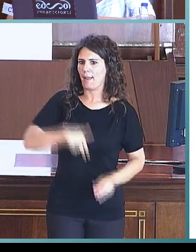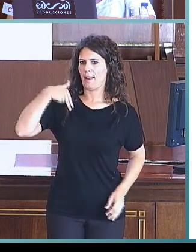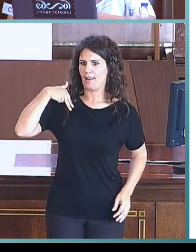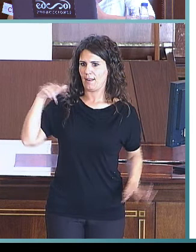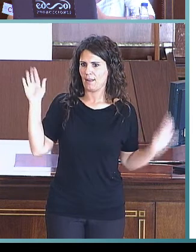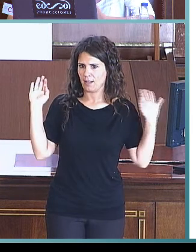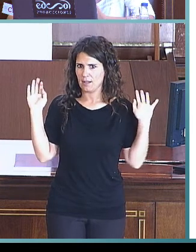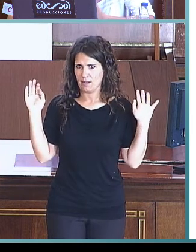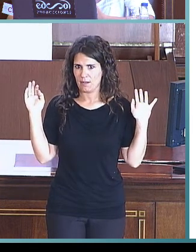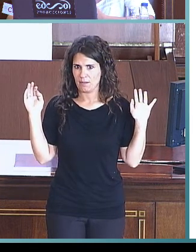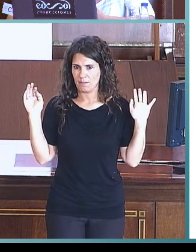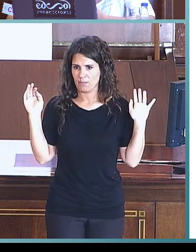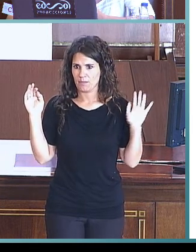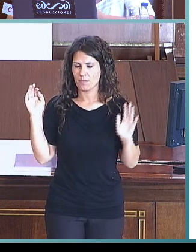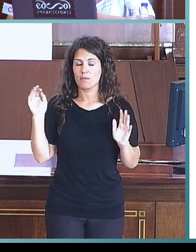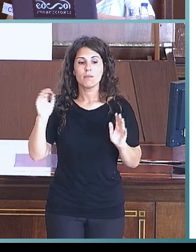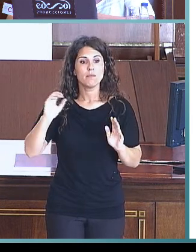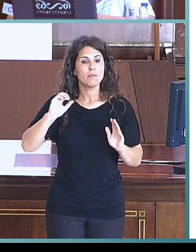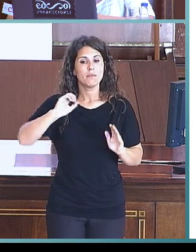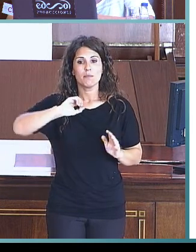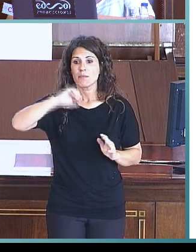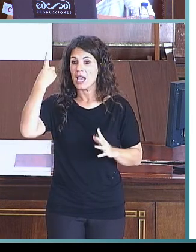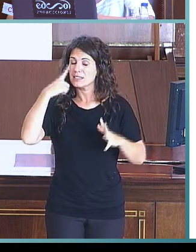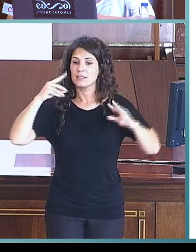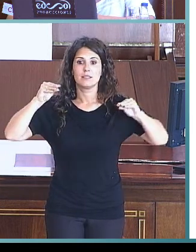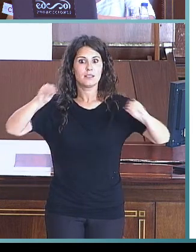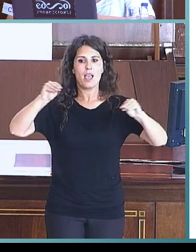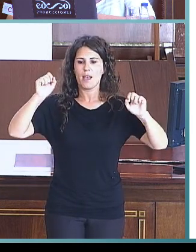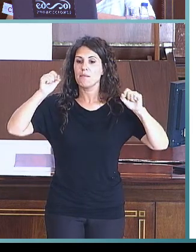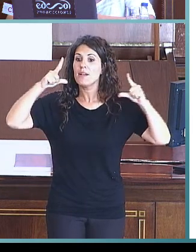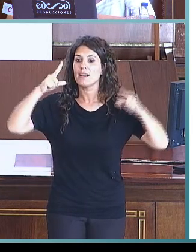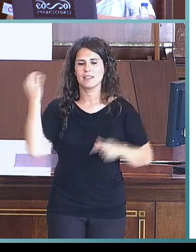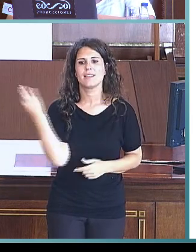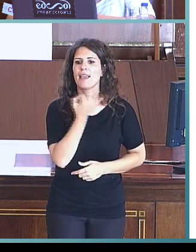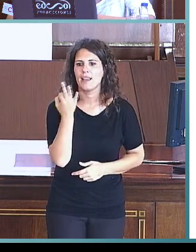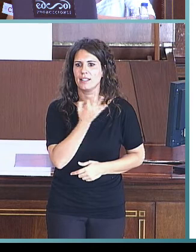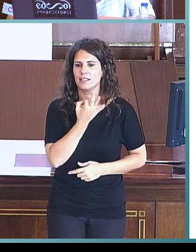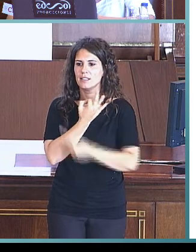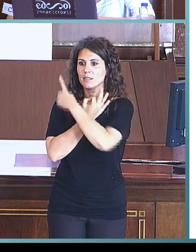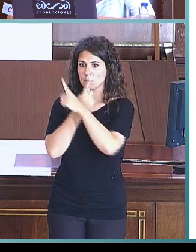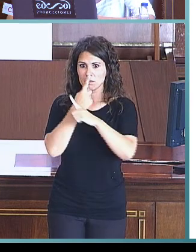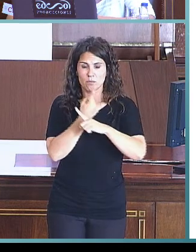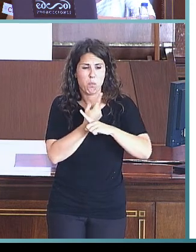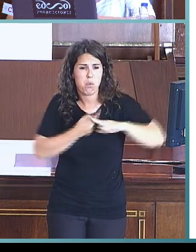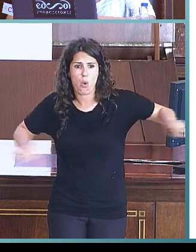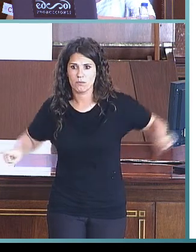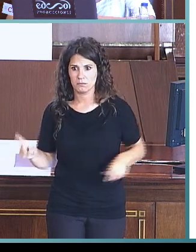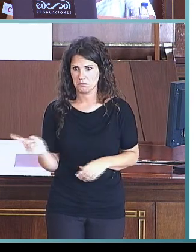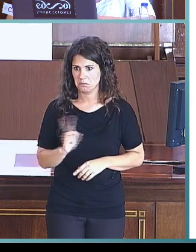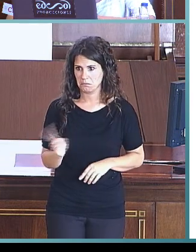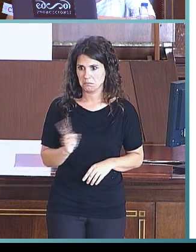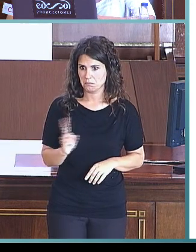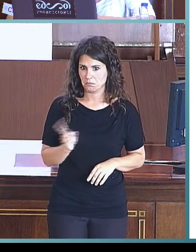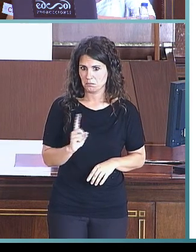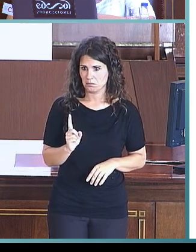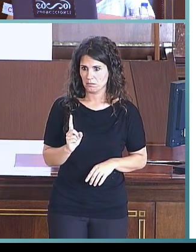yo creo que destaca o que llama la atención de la gráfica es que no existen diferencias significativas en el